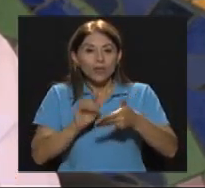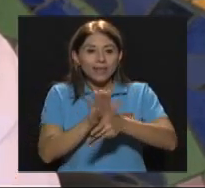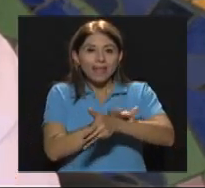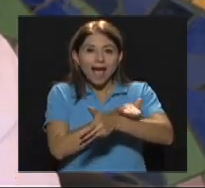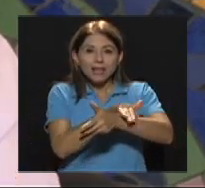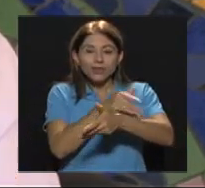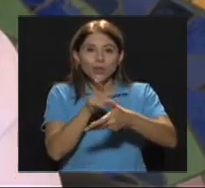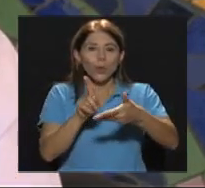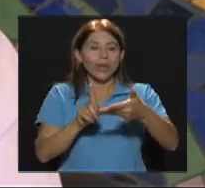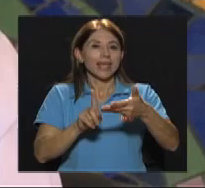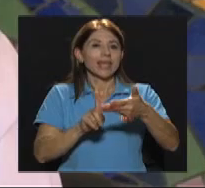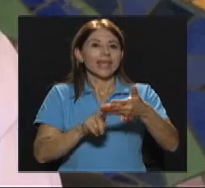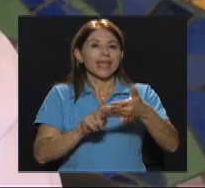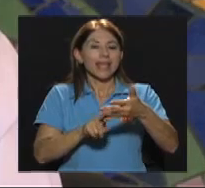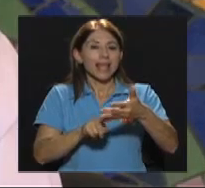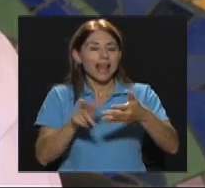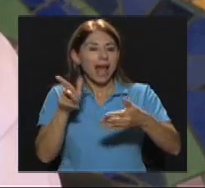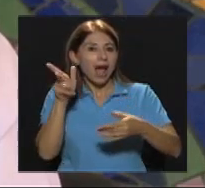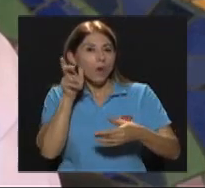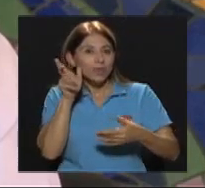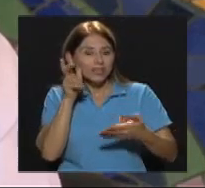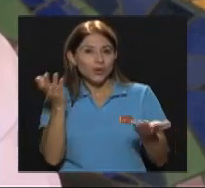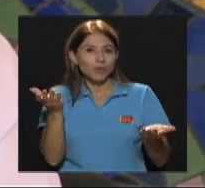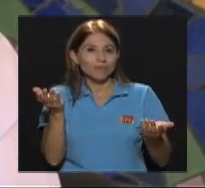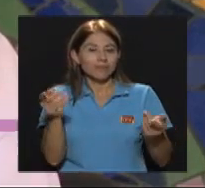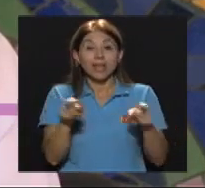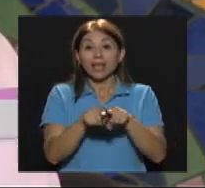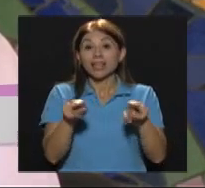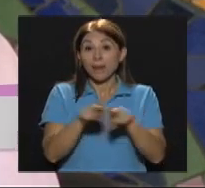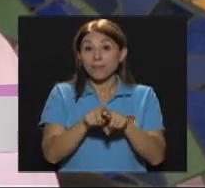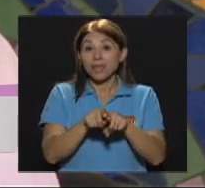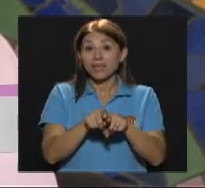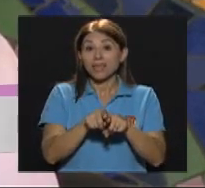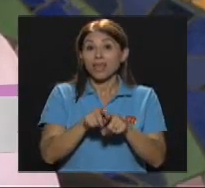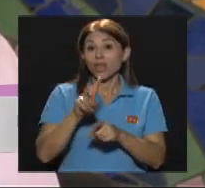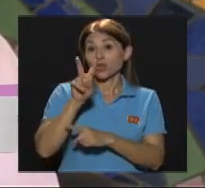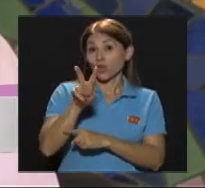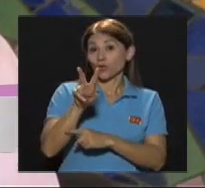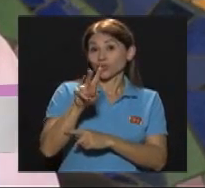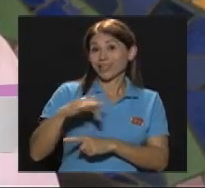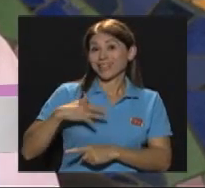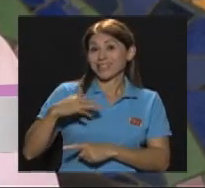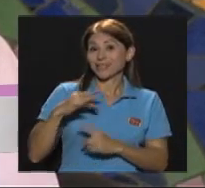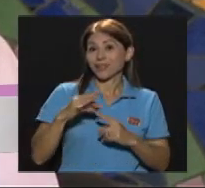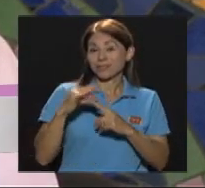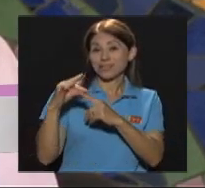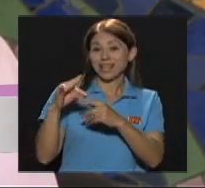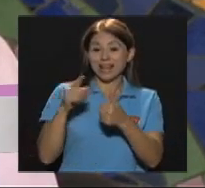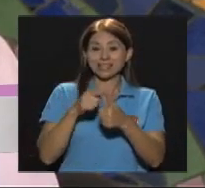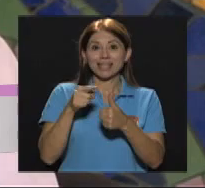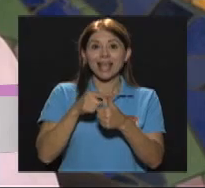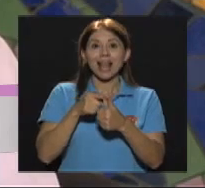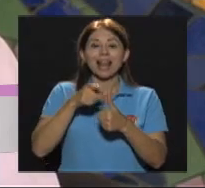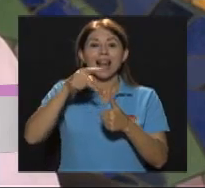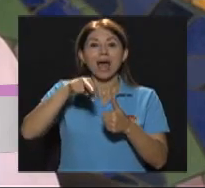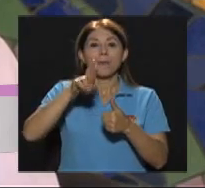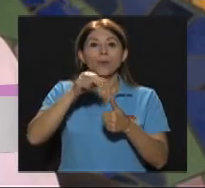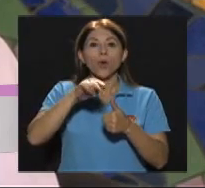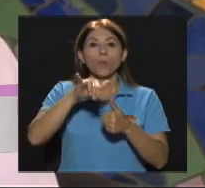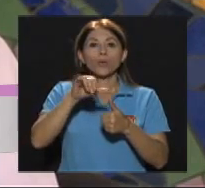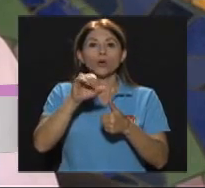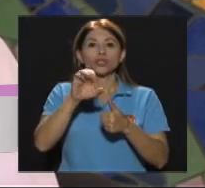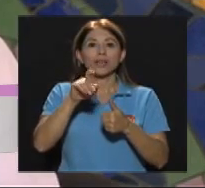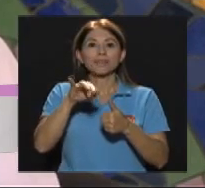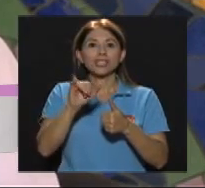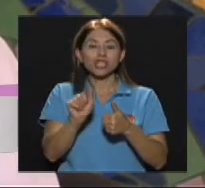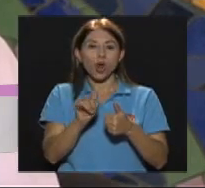olfato, el tacto, la audición Y también dos sensaciones especiales Que es la propriocepción y la